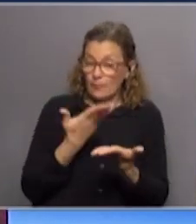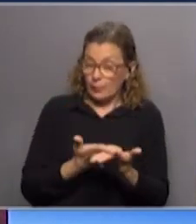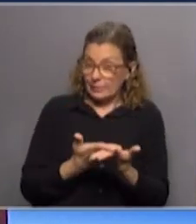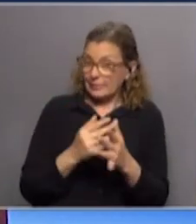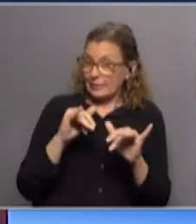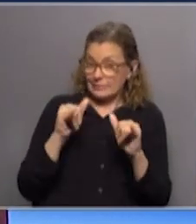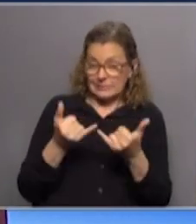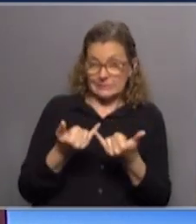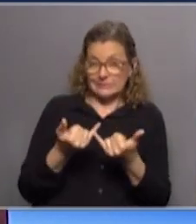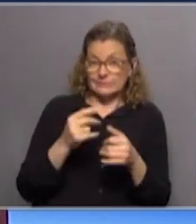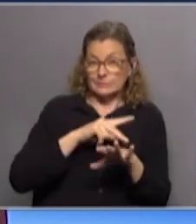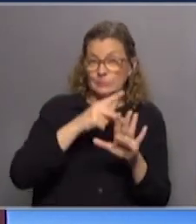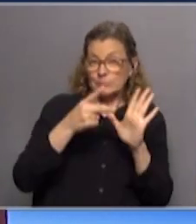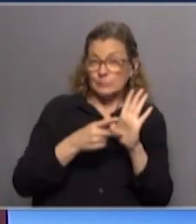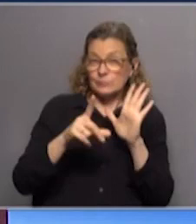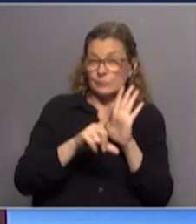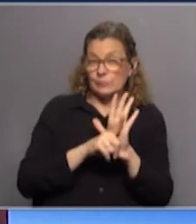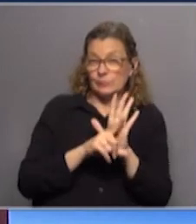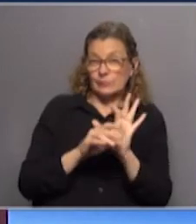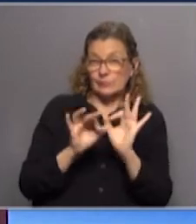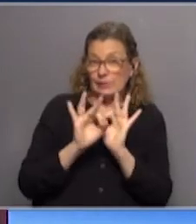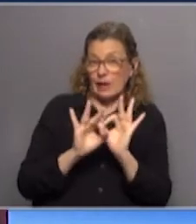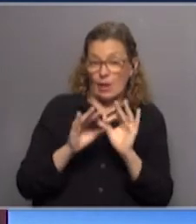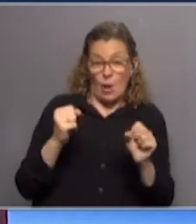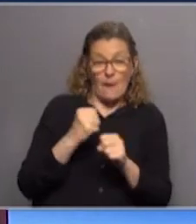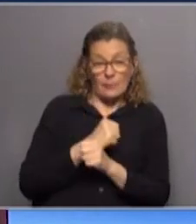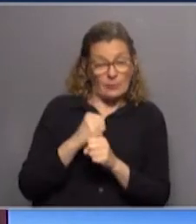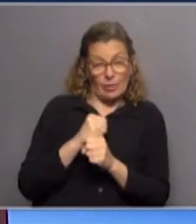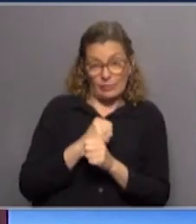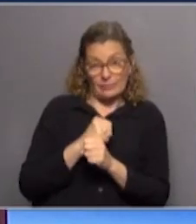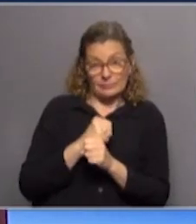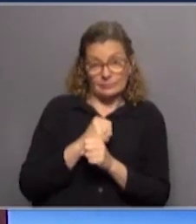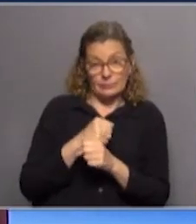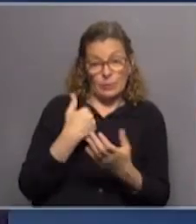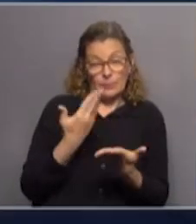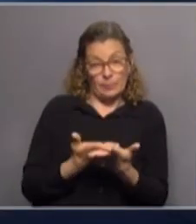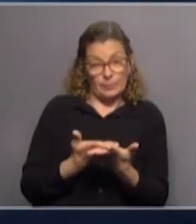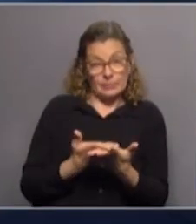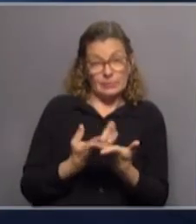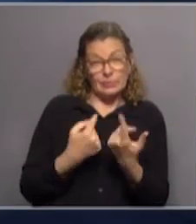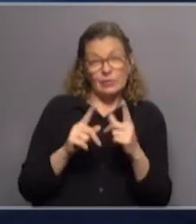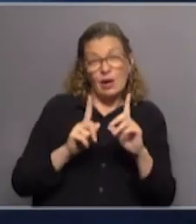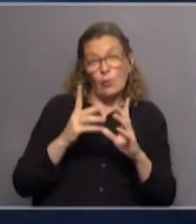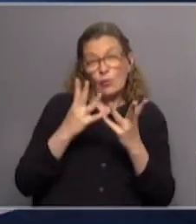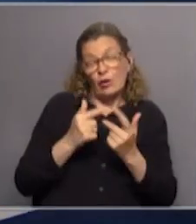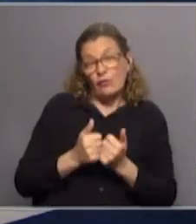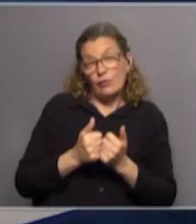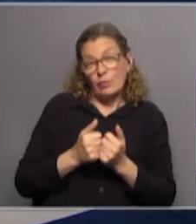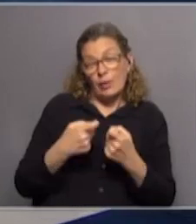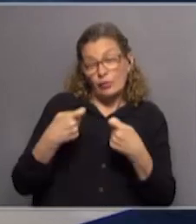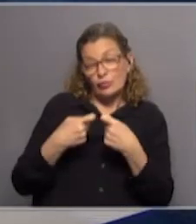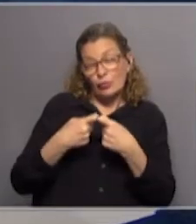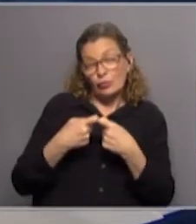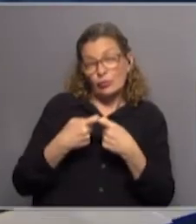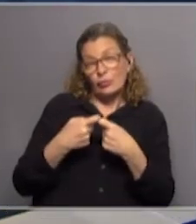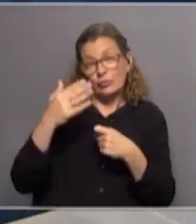ya, proyectos de ley, y ninguno ha sido aprobado, ninguno de los que ha propuesto. Y entonces, de alguna manera, los socios de